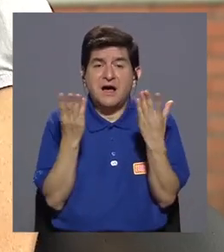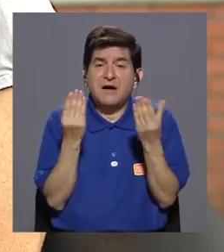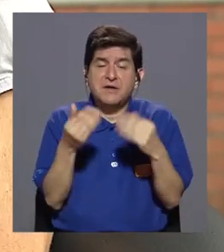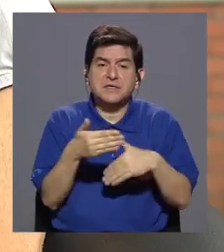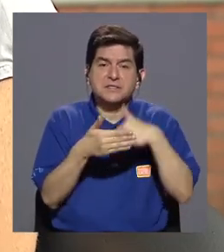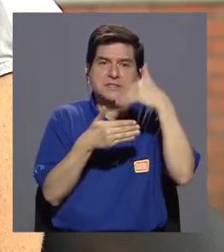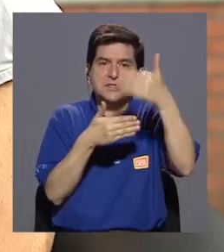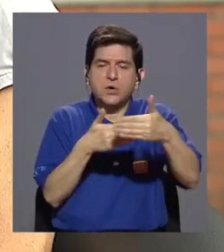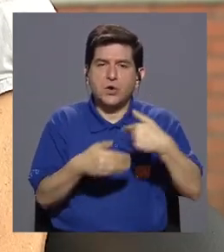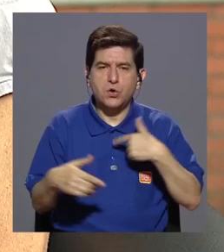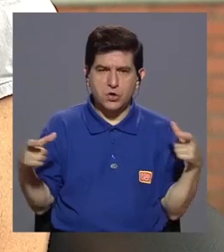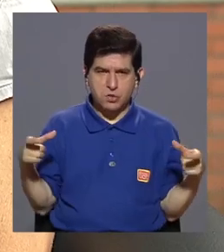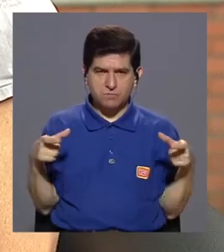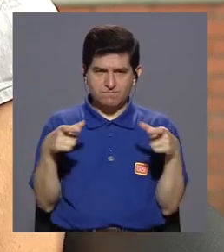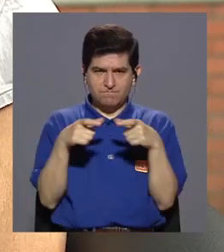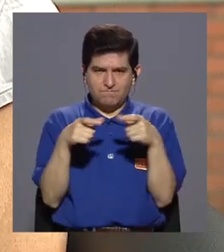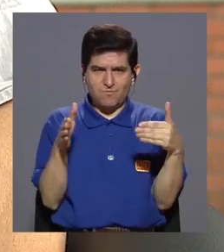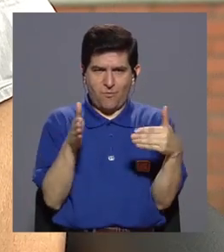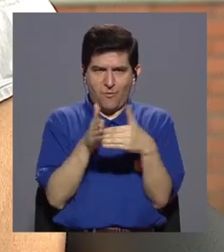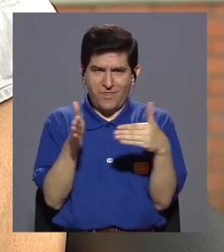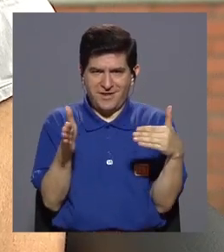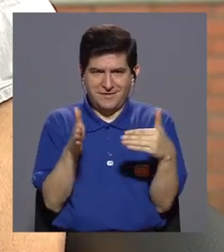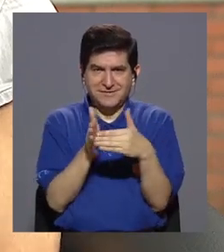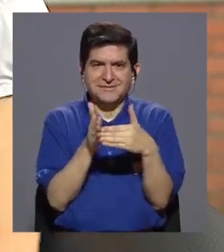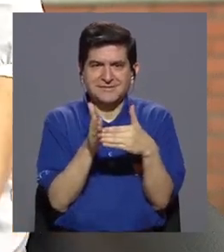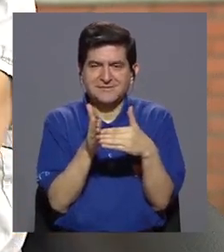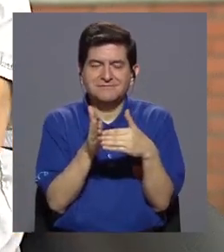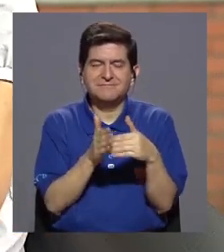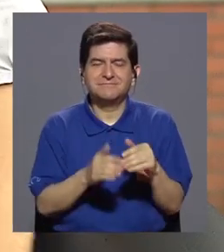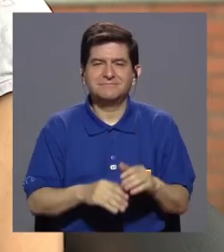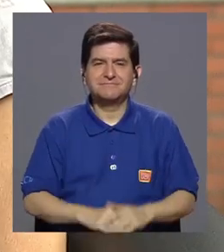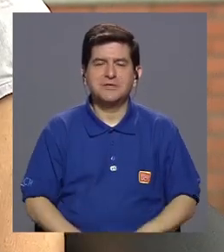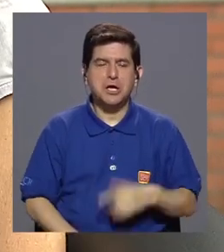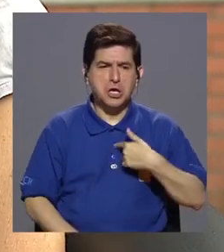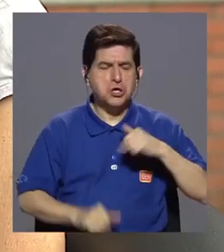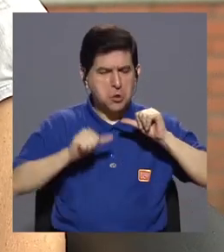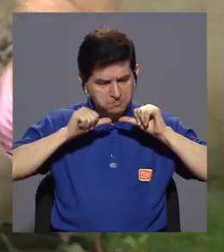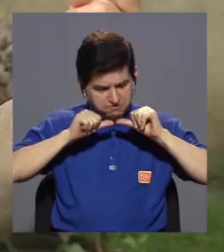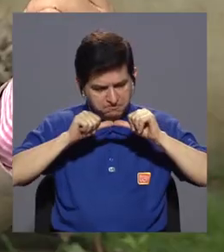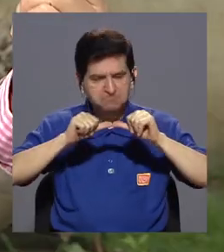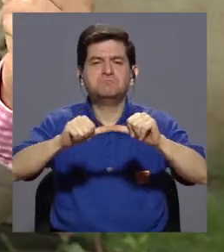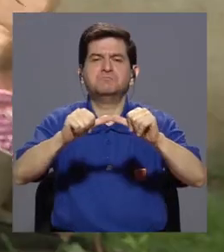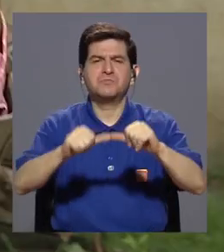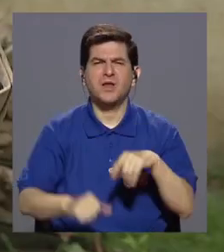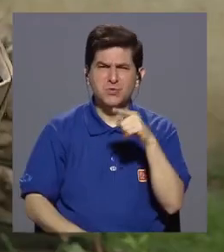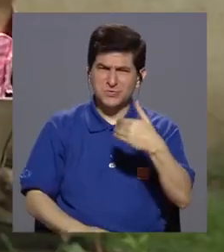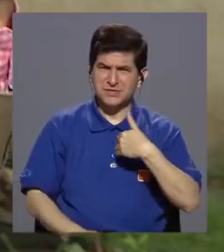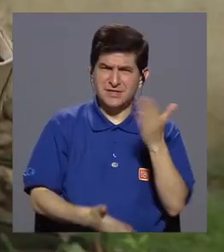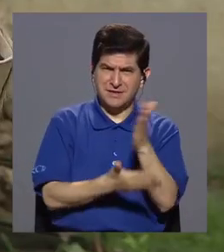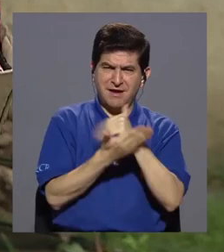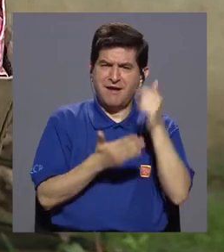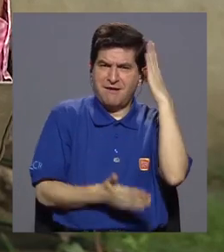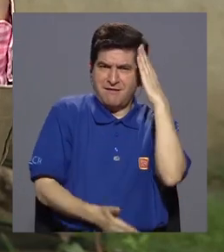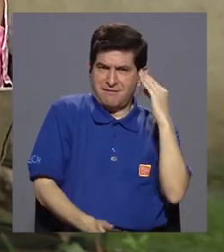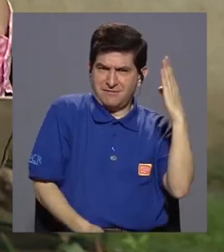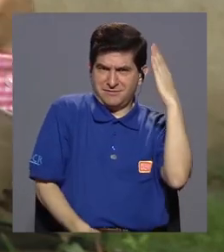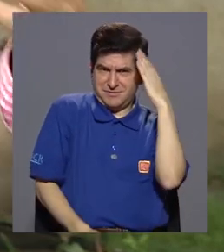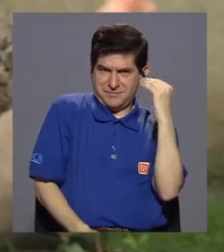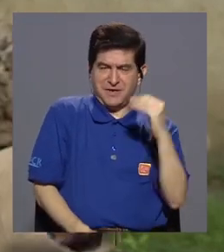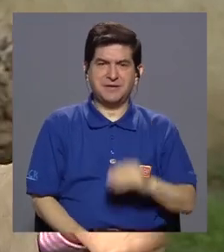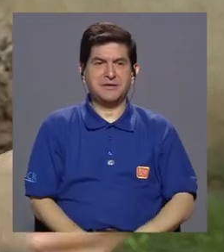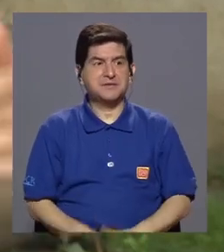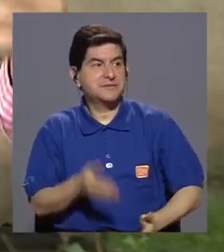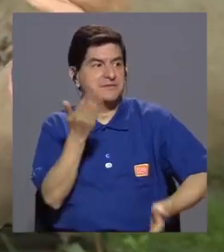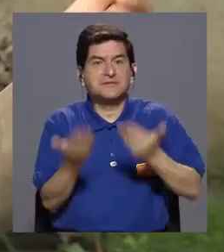después como que me conecto otra vez y voy adelante. ¿Usted tiene alguna experiencia con